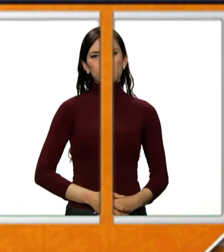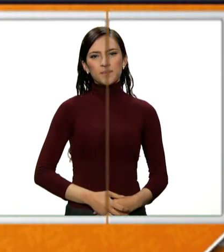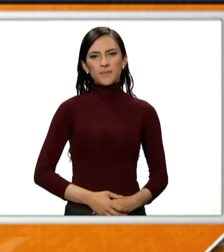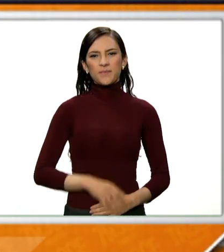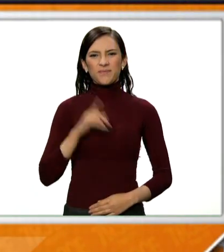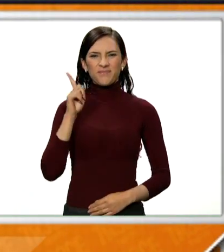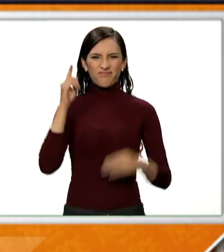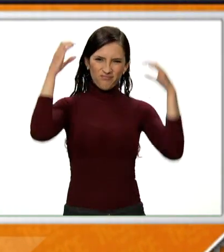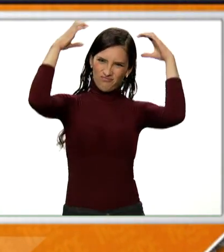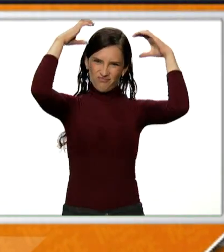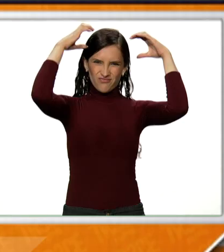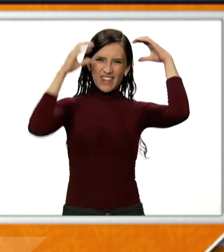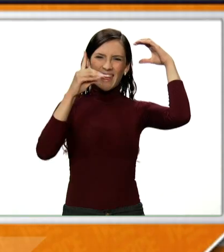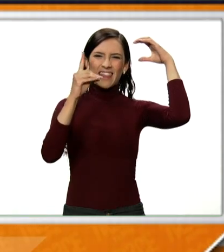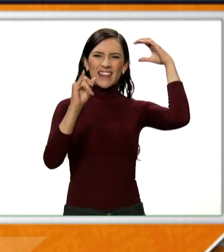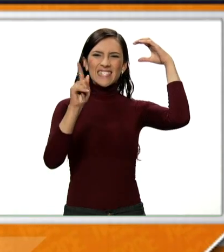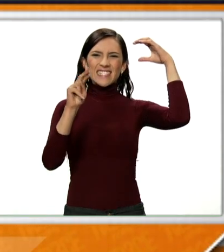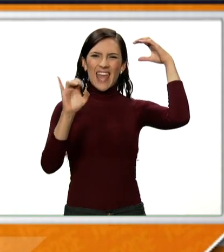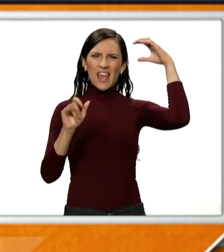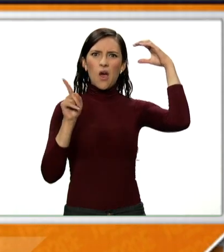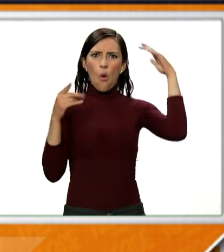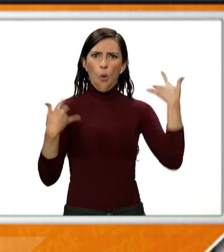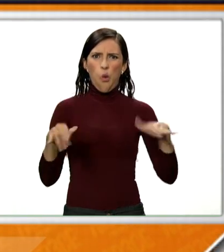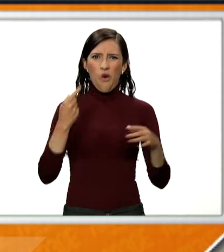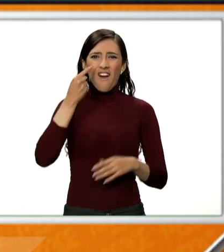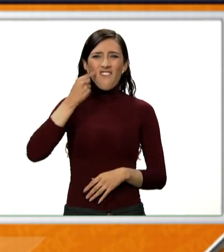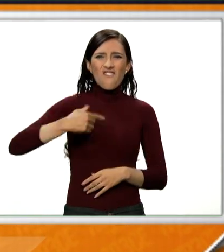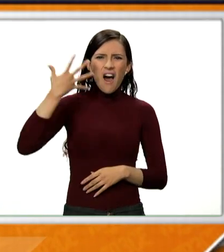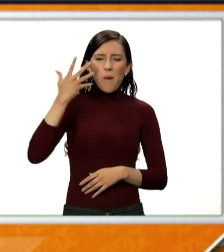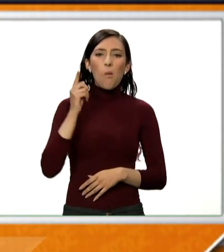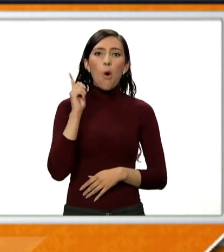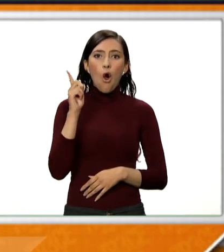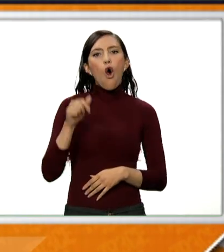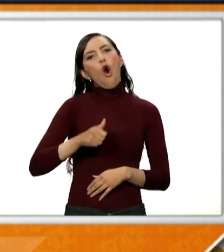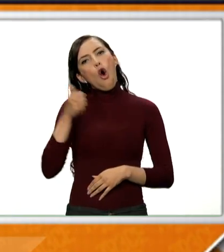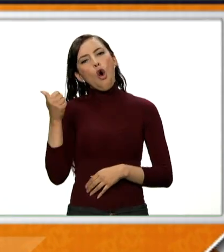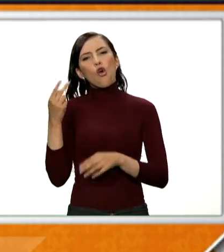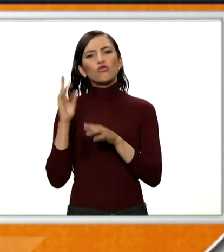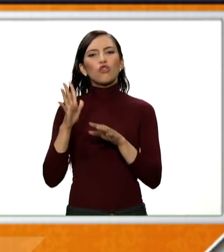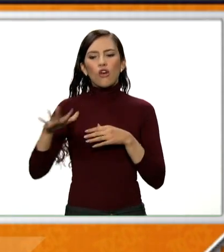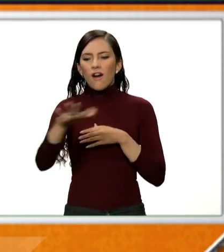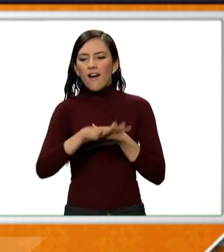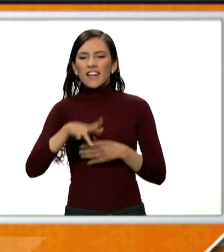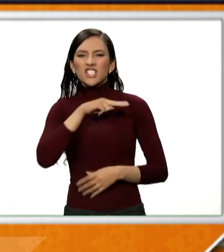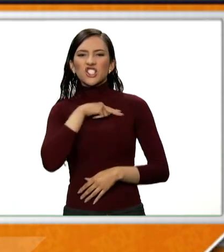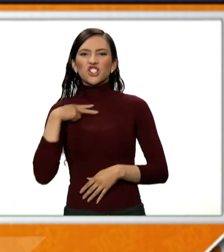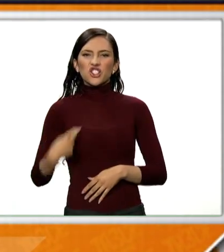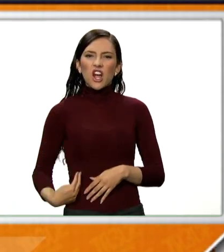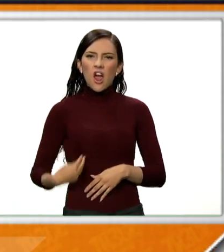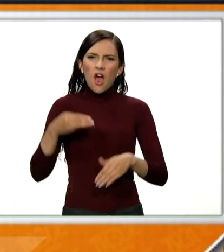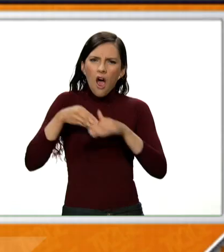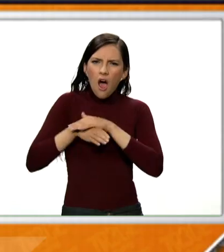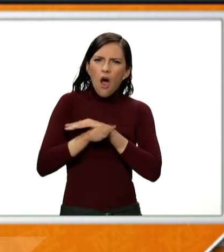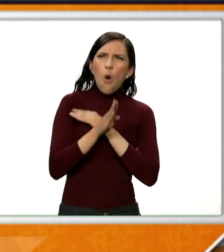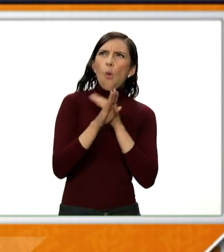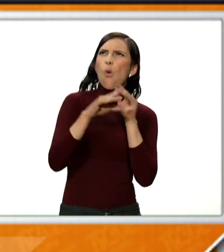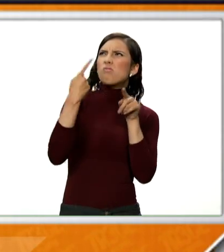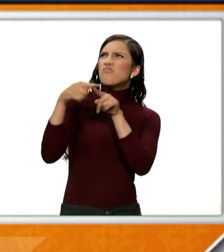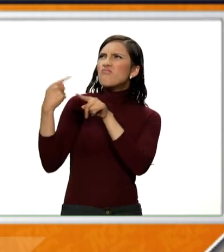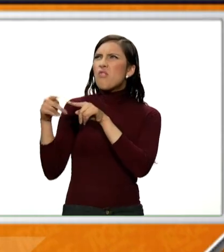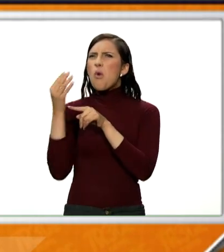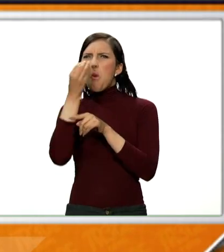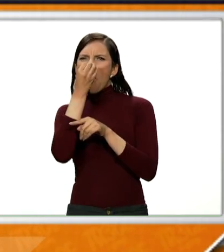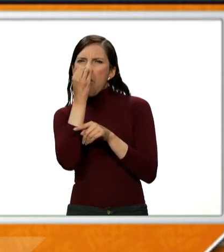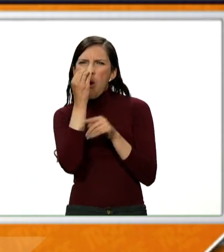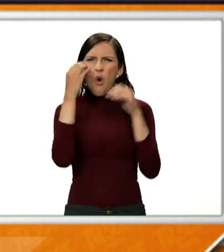Disney, el gigante del entretenimiento, creó Disney en Shanghai. Un parque de diversiones con atracciones temáticas de los